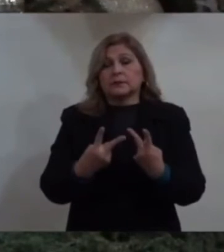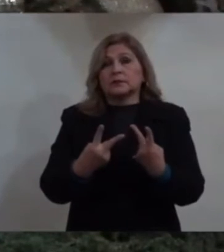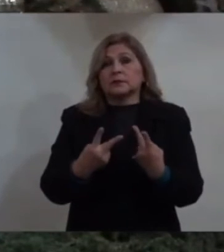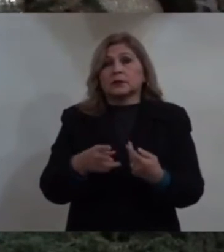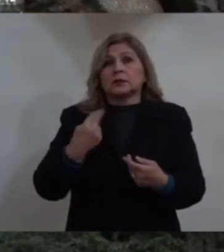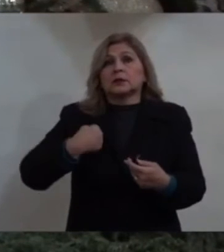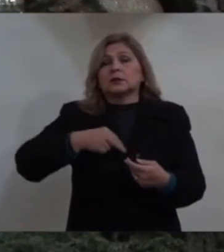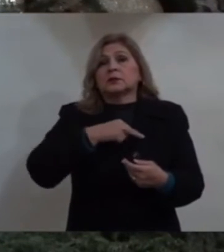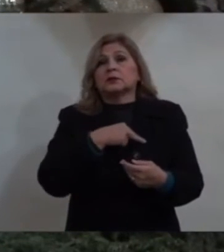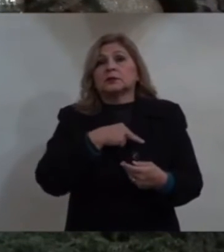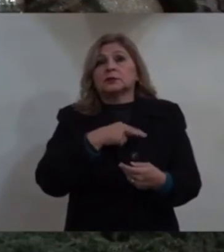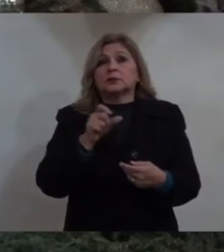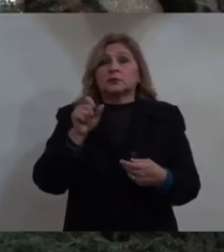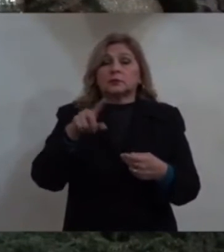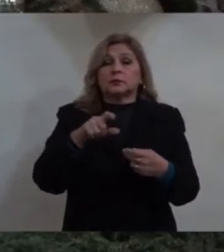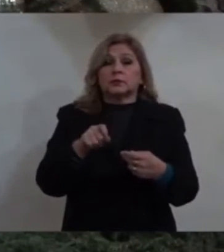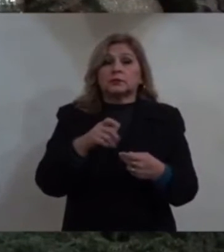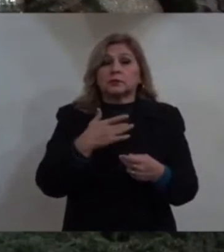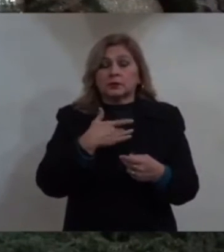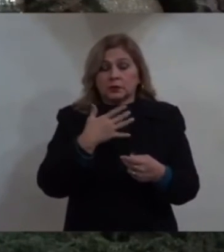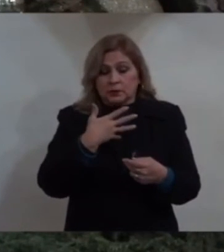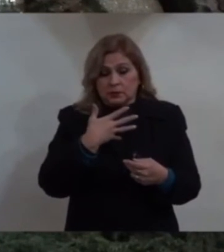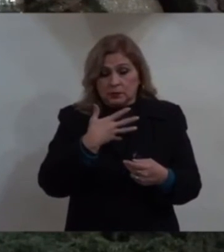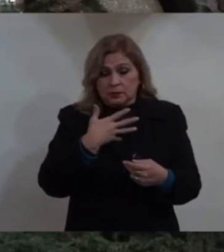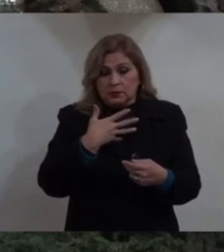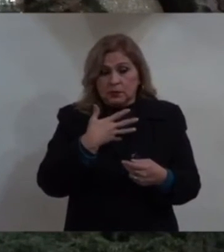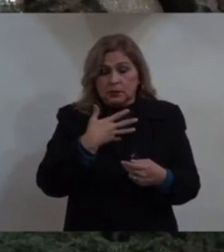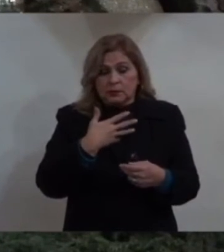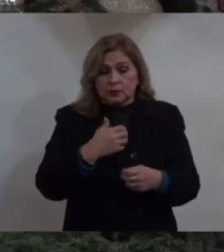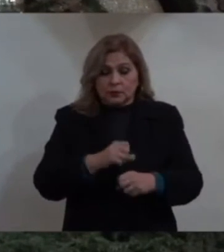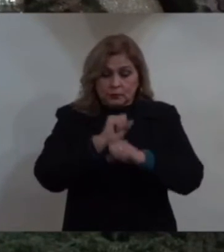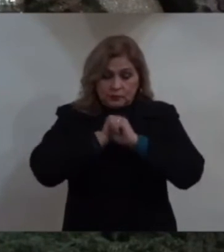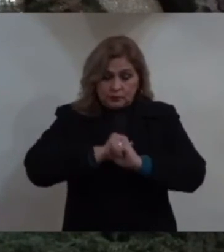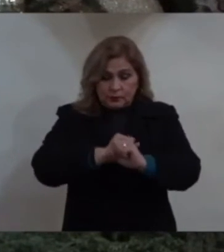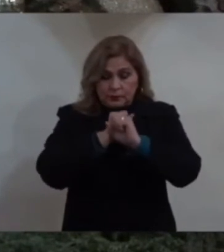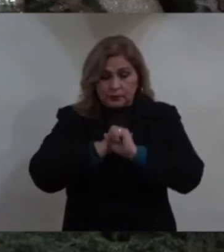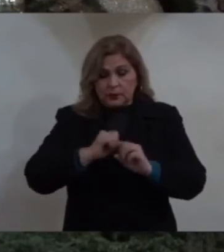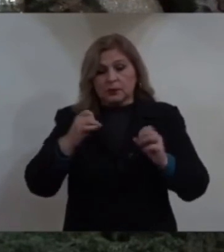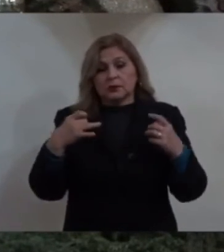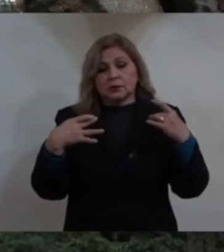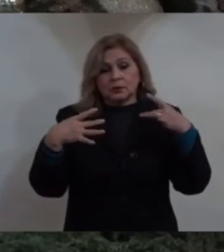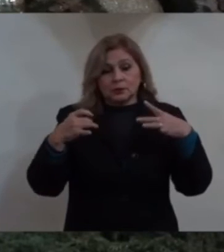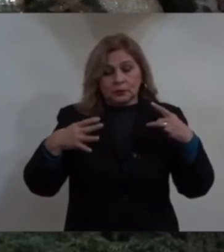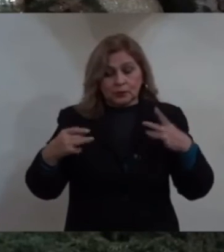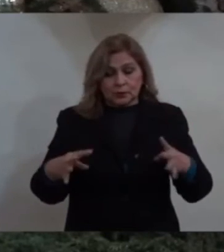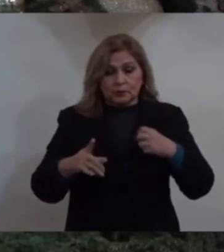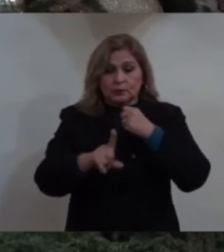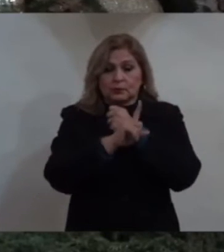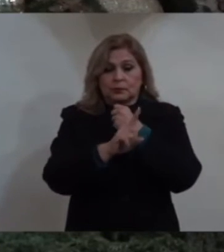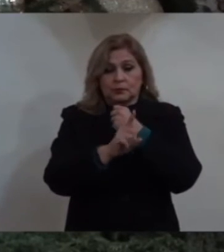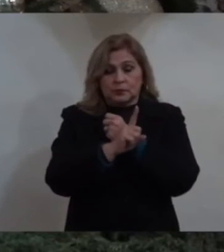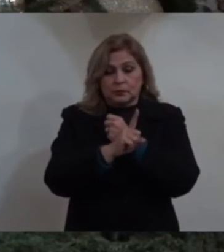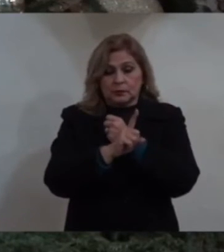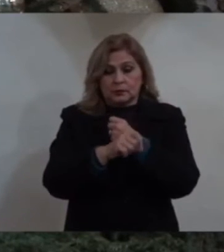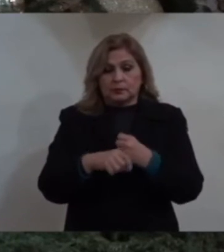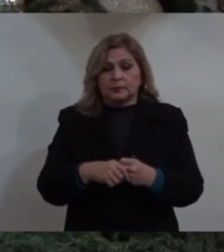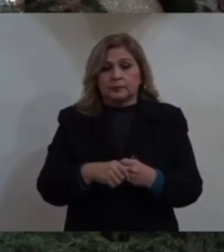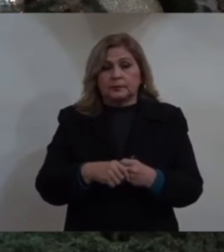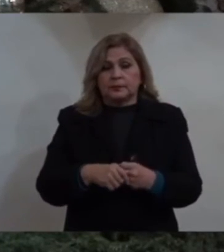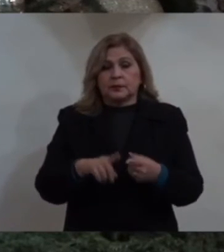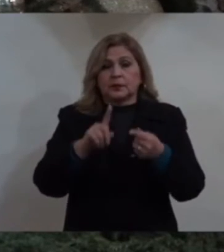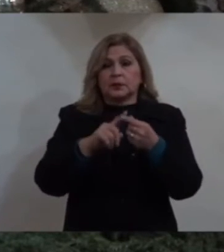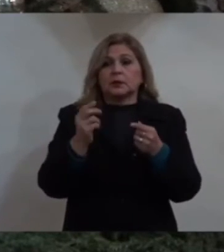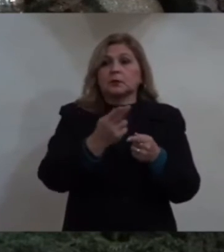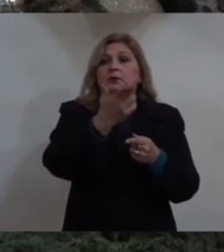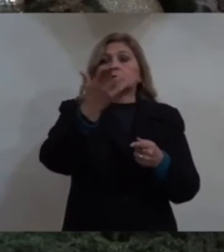Probamos la amargura, el dolor, las dificultades. ¿Quién de